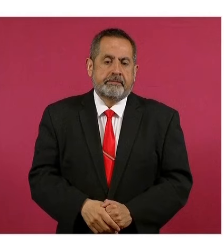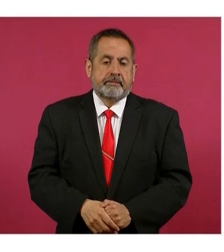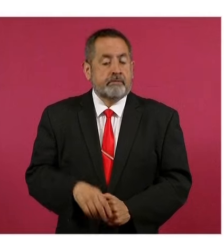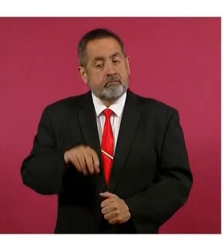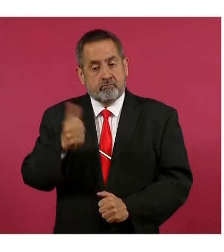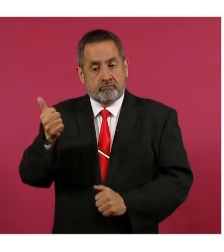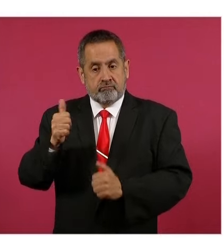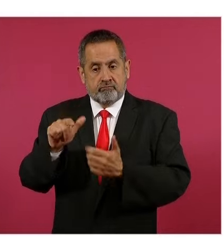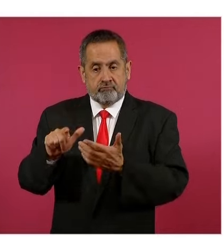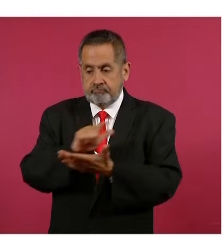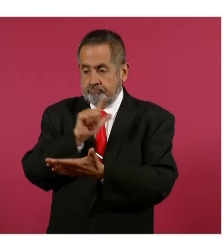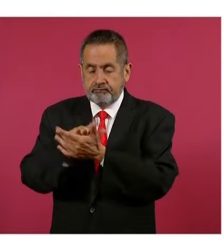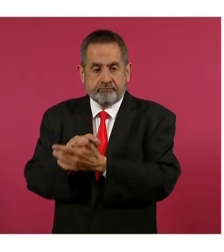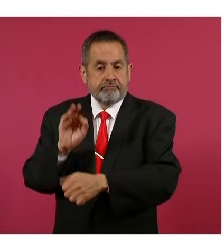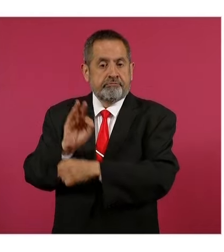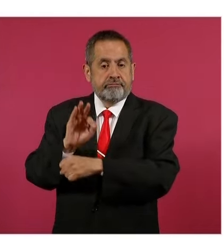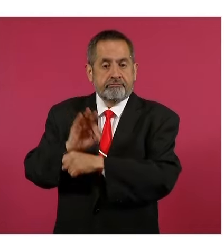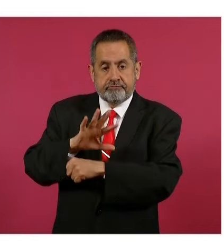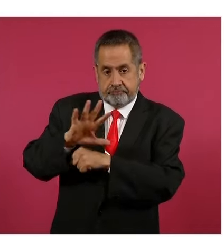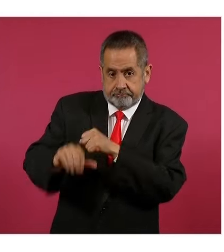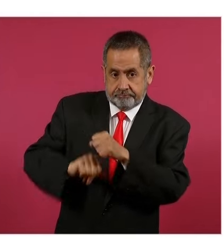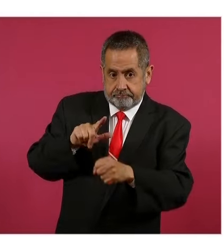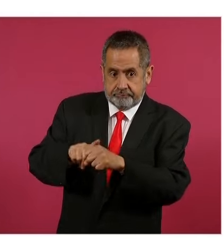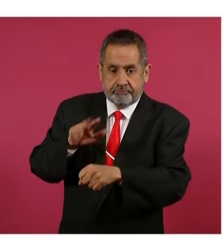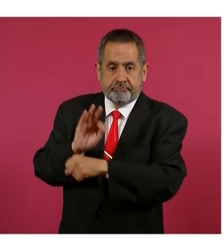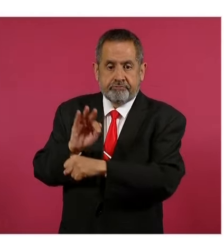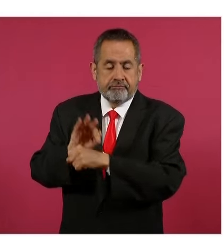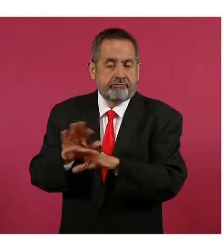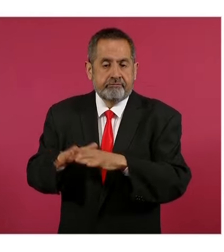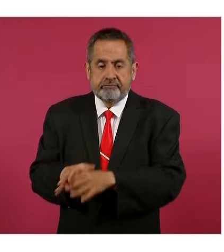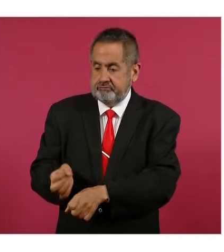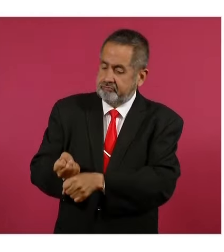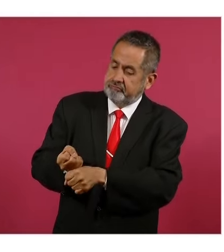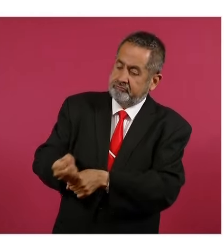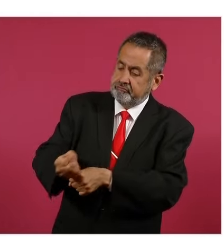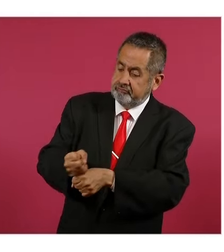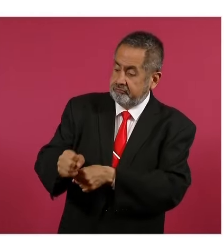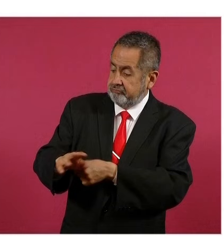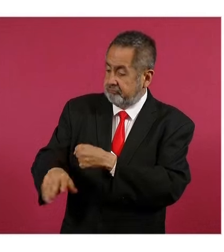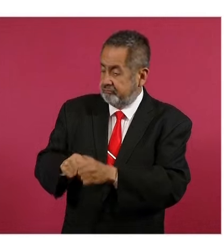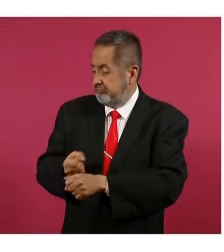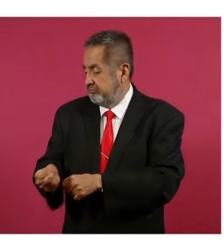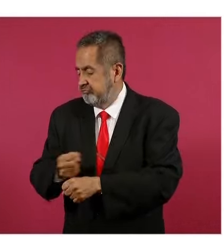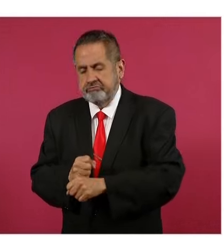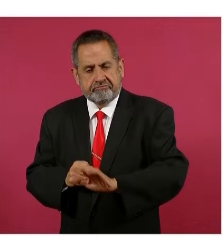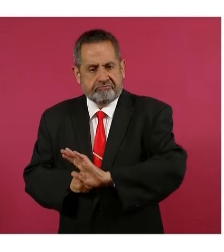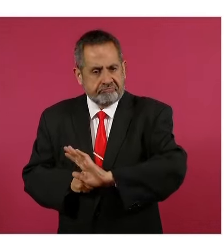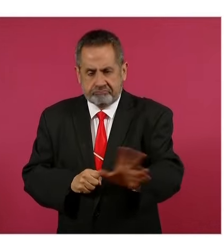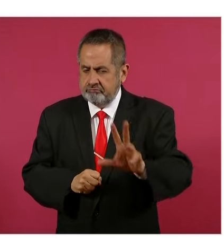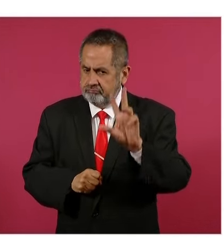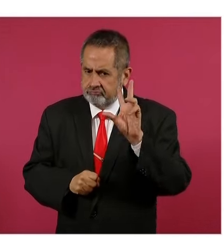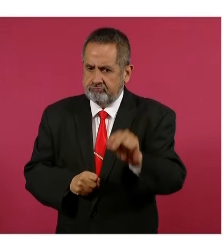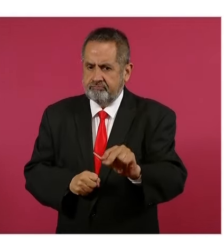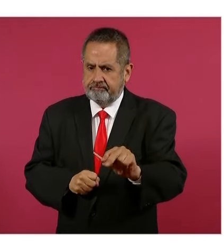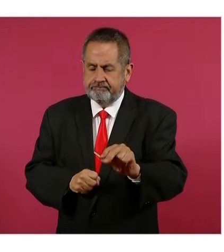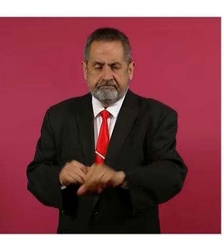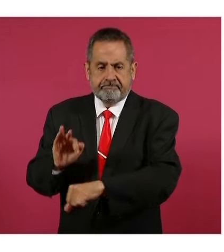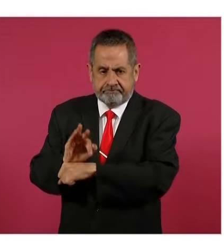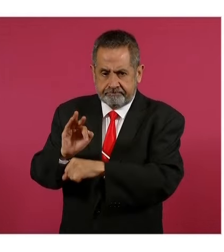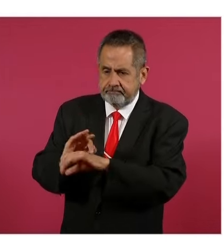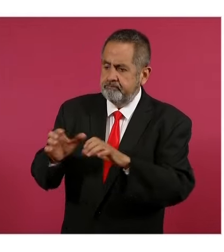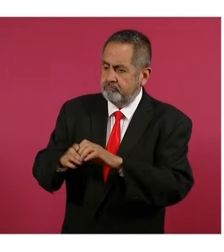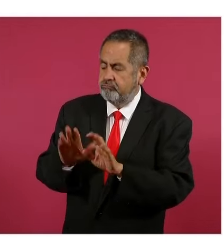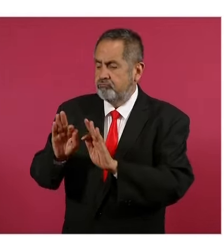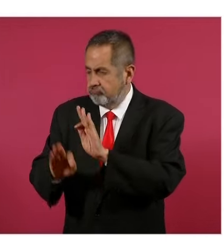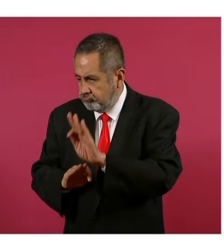reforma de protección animal. Se prohíbe el maltrato animal y se garantiza su protección, trato